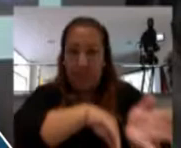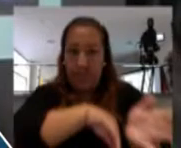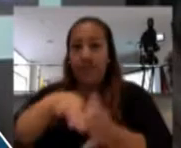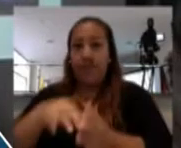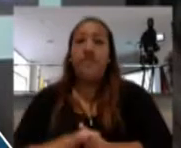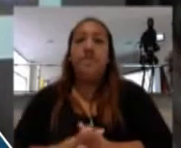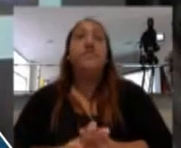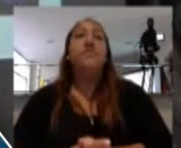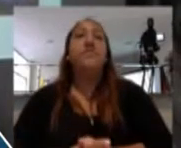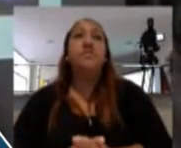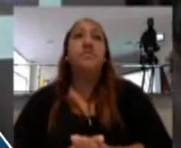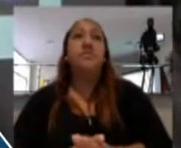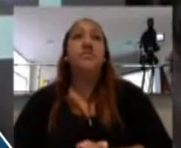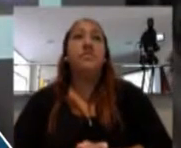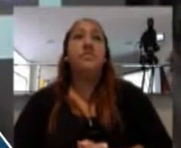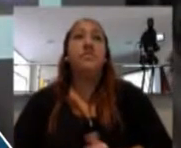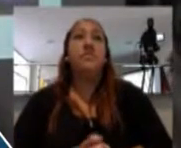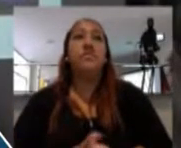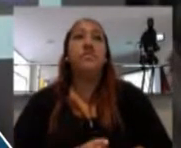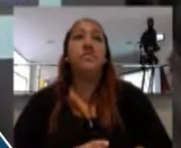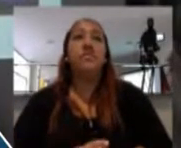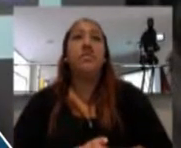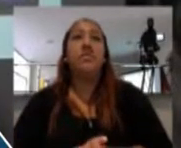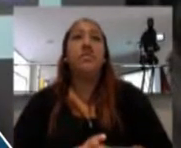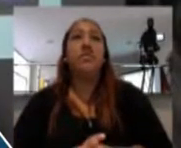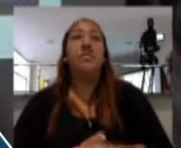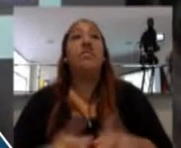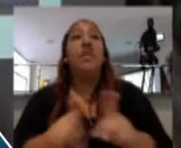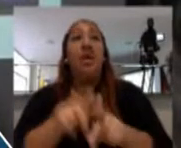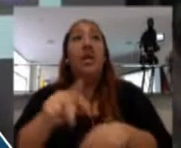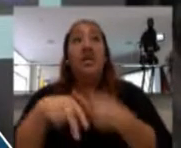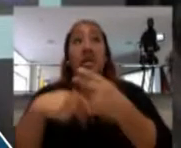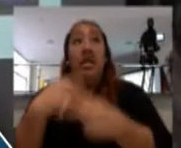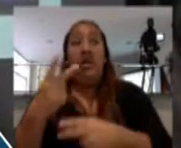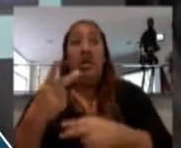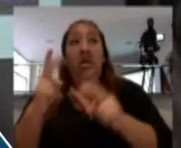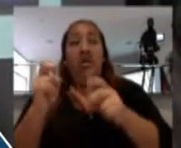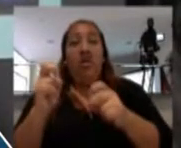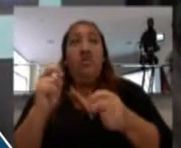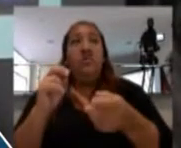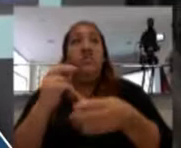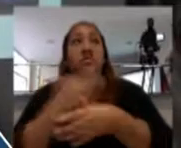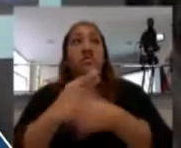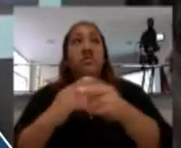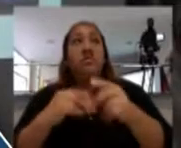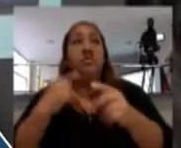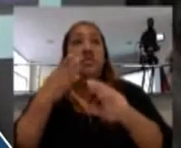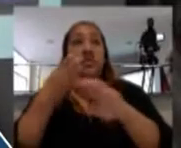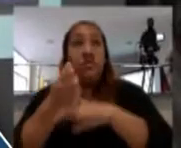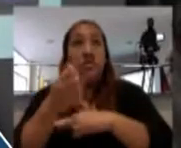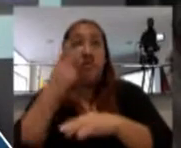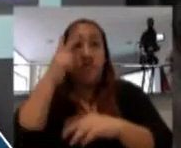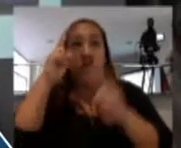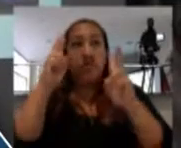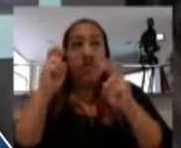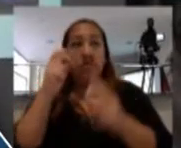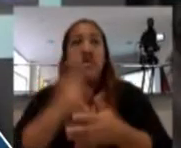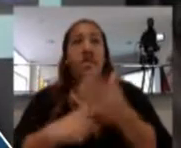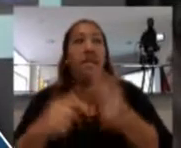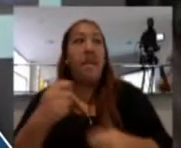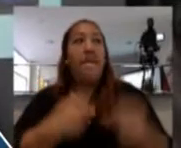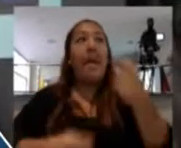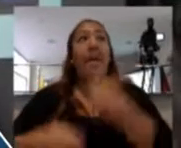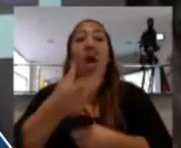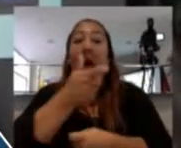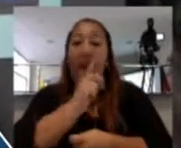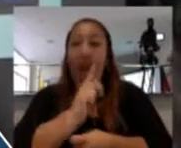Ahora, como quiera que en la segunda etapa de la gira se vio el tema de lo que es el manejo